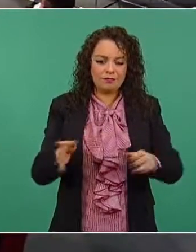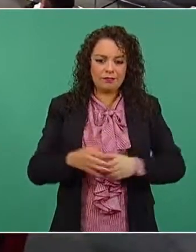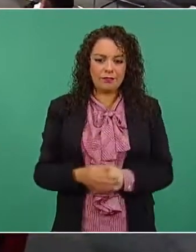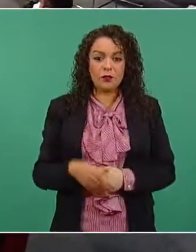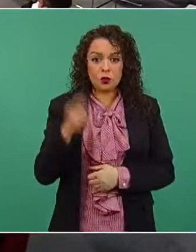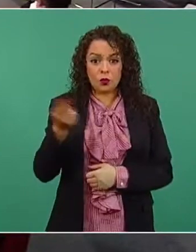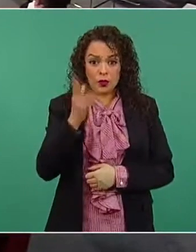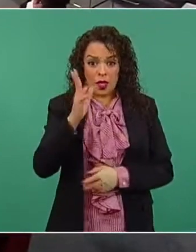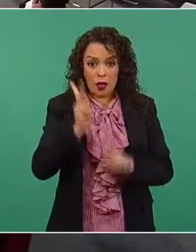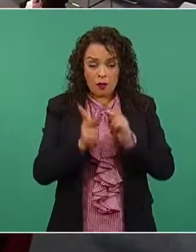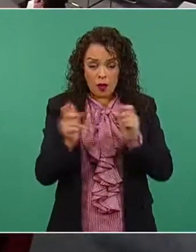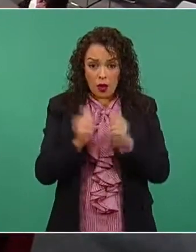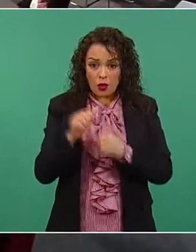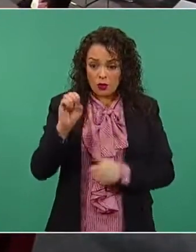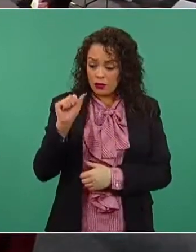tema?